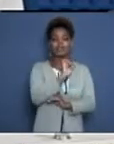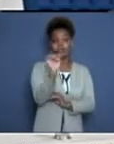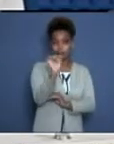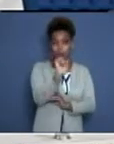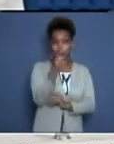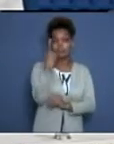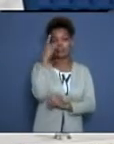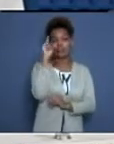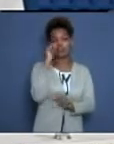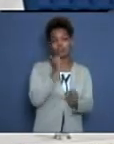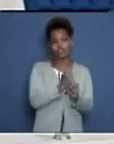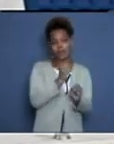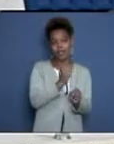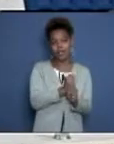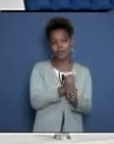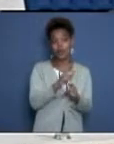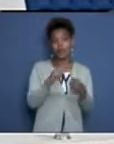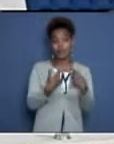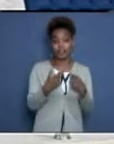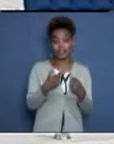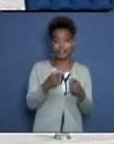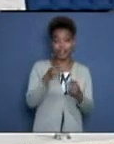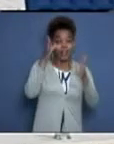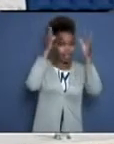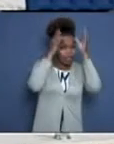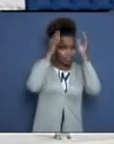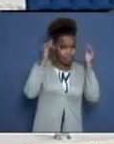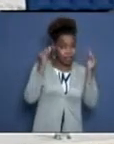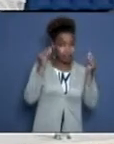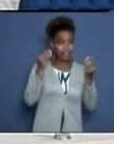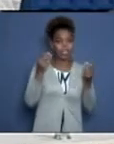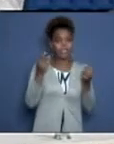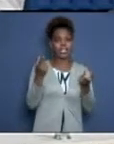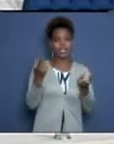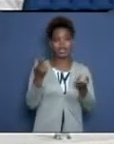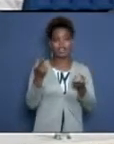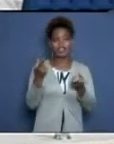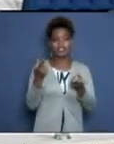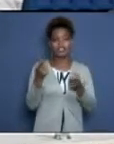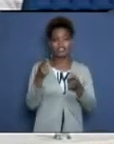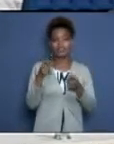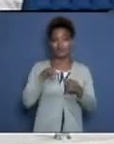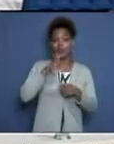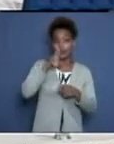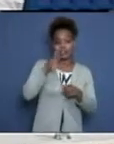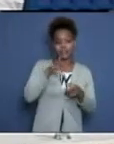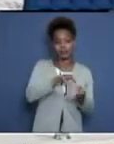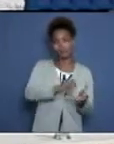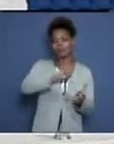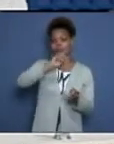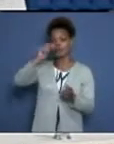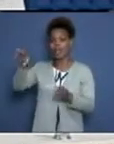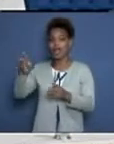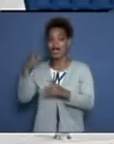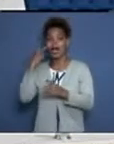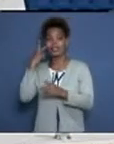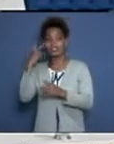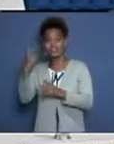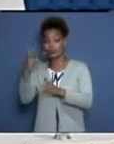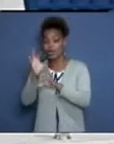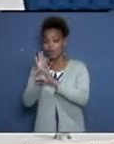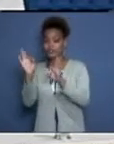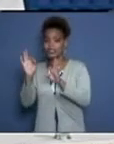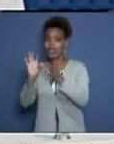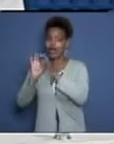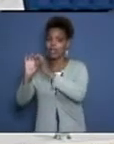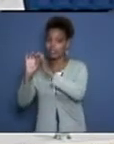solos, porque este personal hemos tenido que ordenarlo, reorganizarlo en el transporte sanitario para pacientes graves. Es decir,